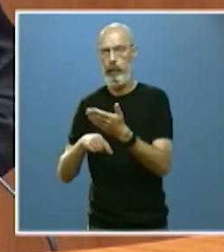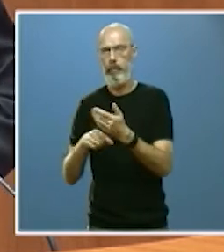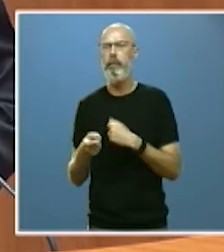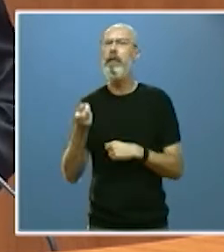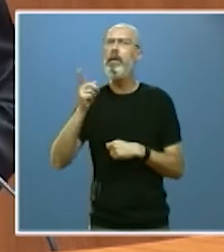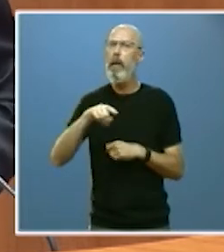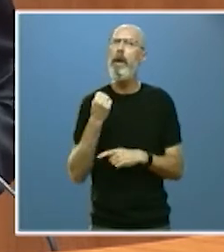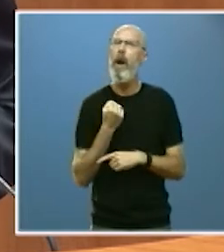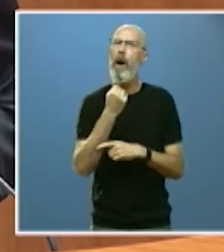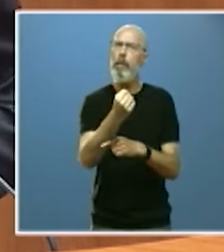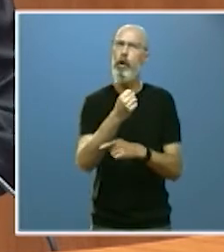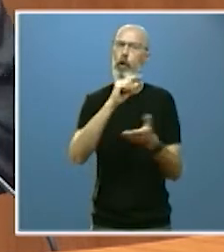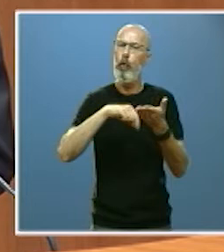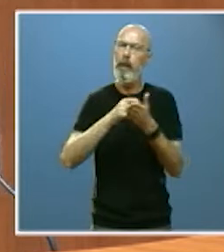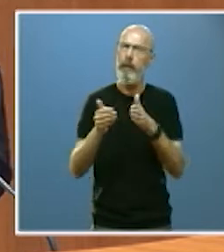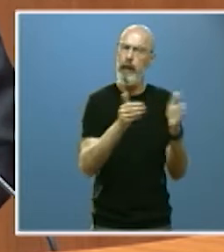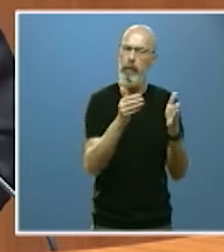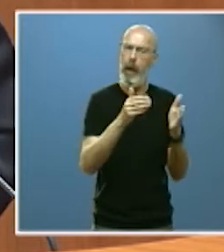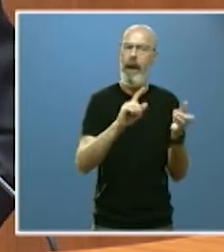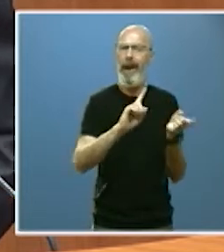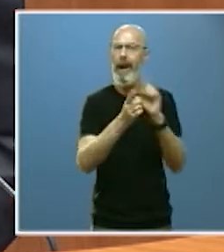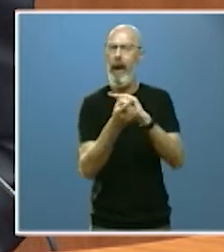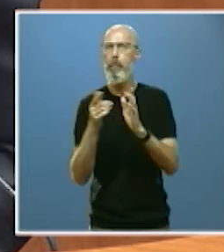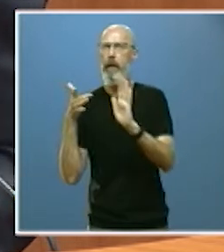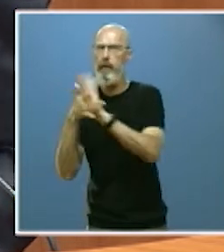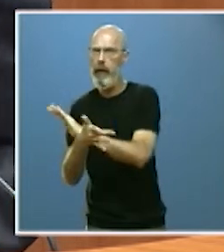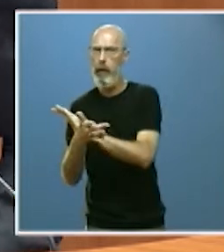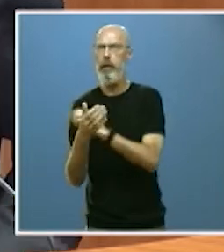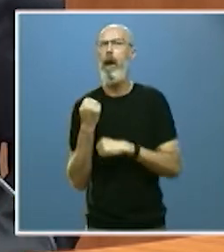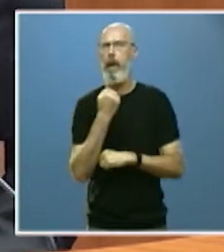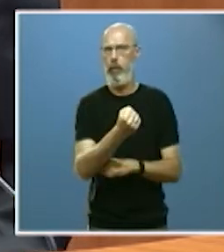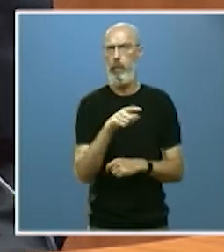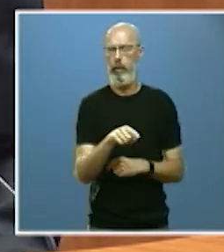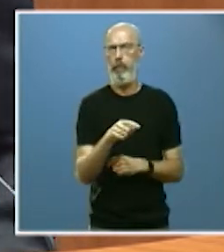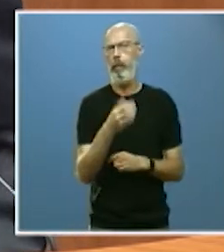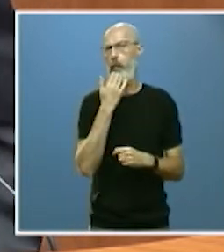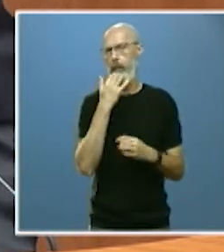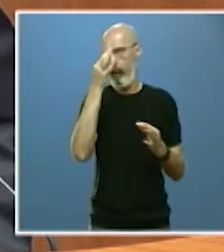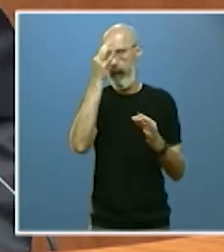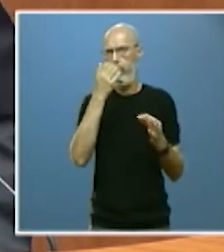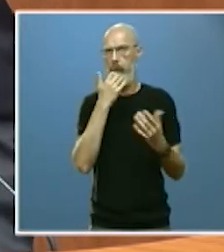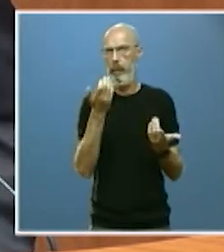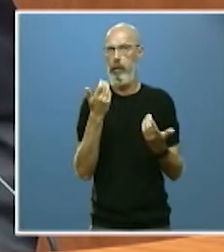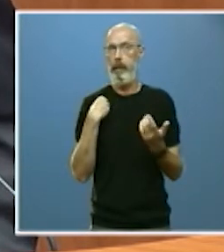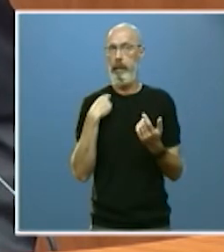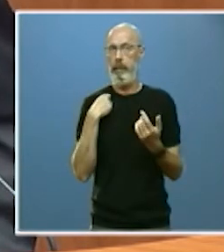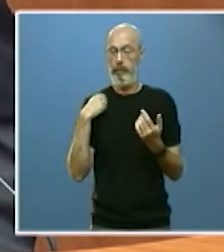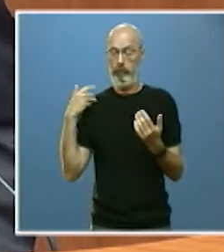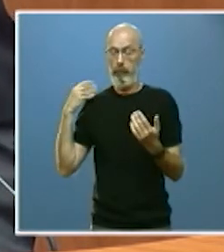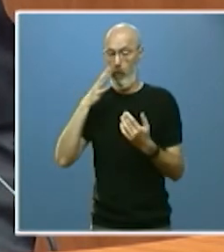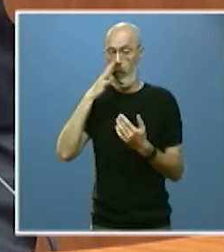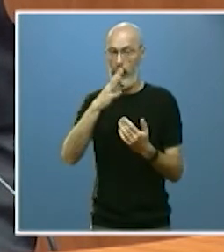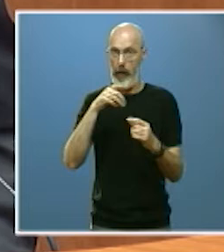transformación de contratos temporales en indefinidos. Un dato, en lo que va de legislatura han sido más de